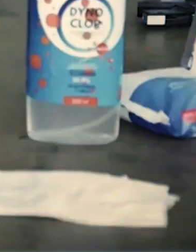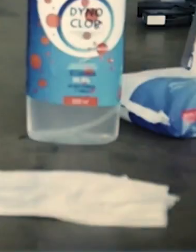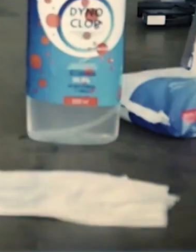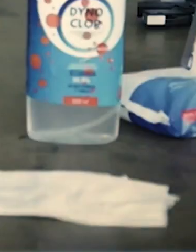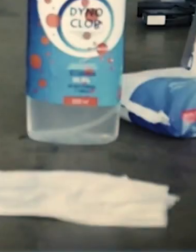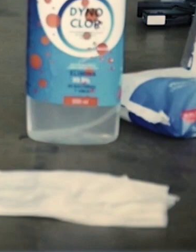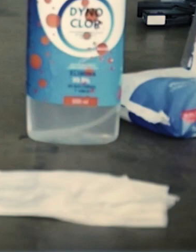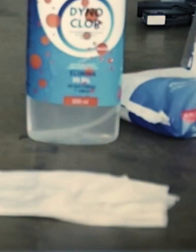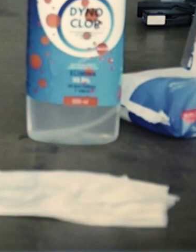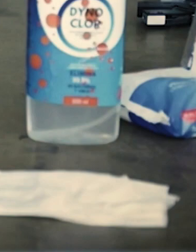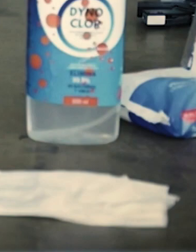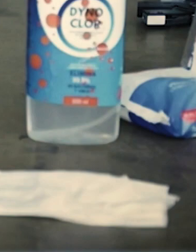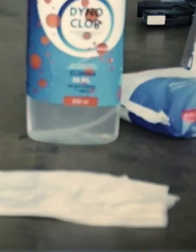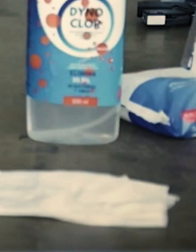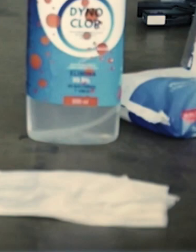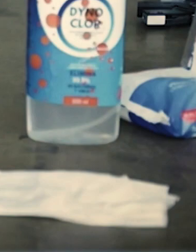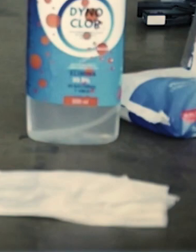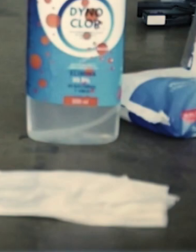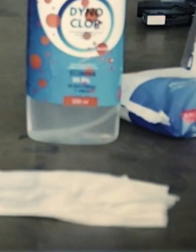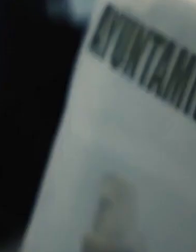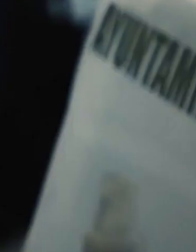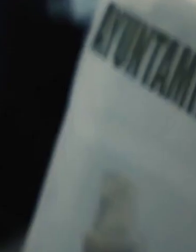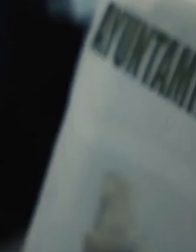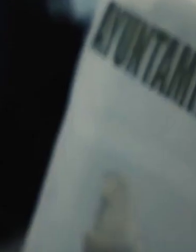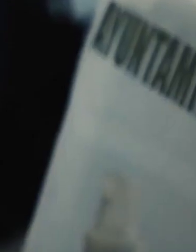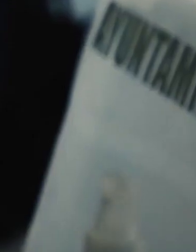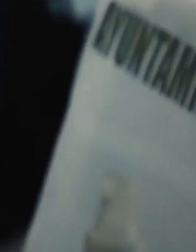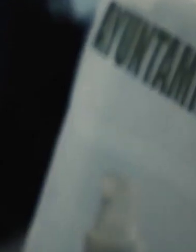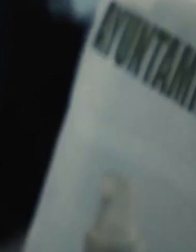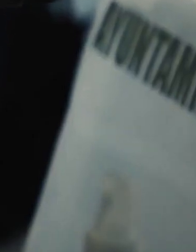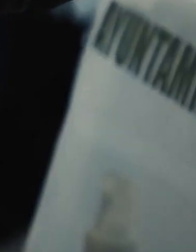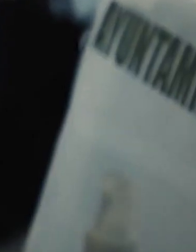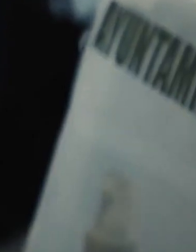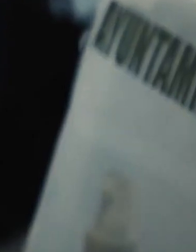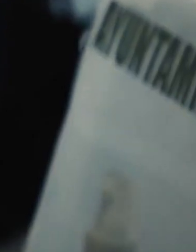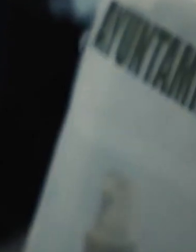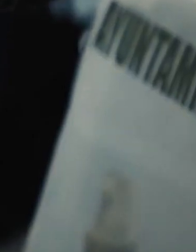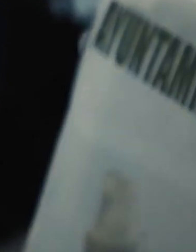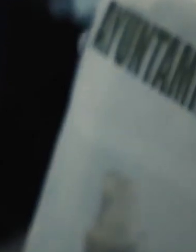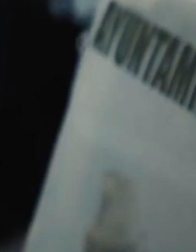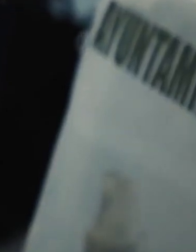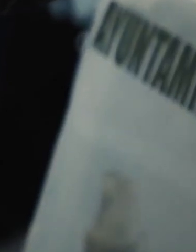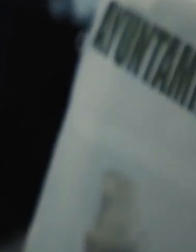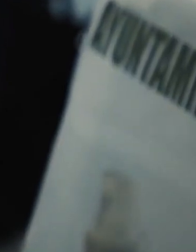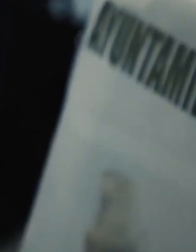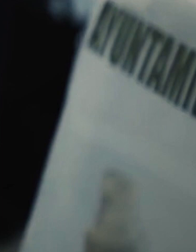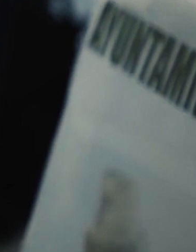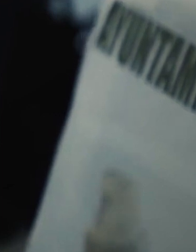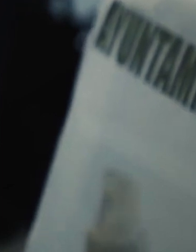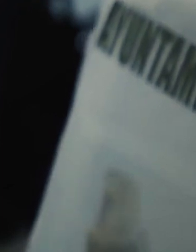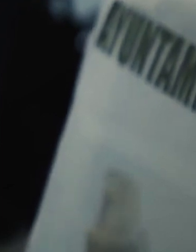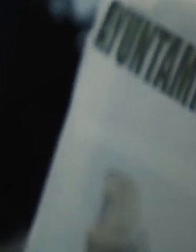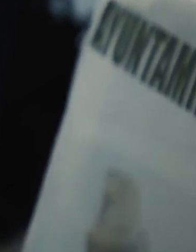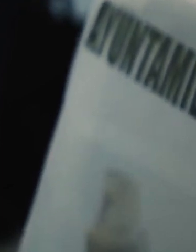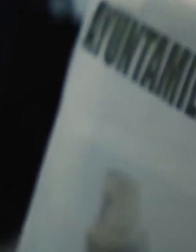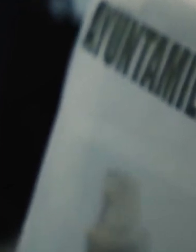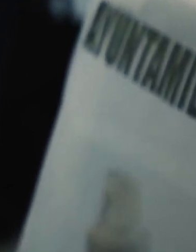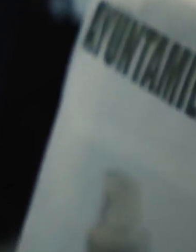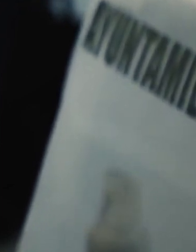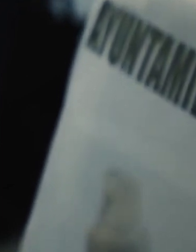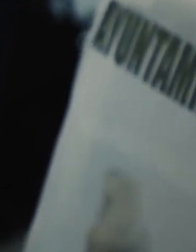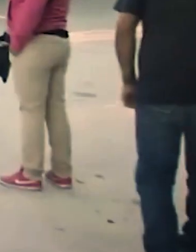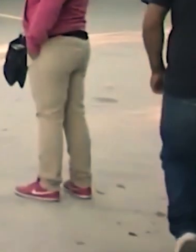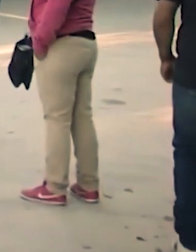enfatizó que la reforma busca que se acaben los fraudes electorales y se garantice el voto de los mexicanos. Por ello, descartó que la